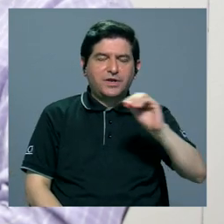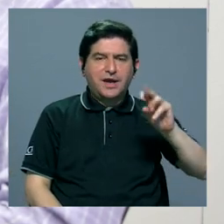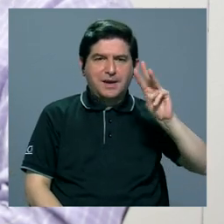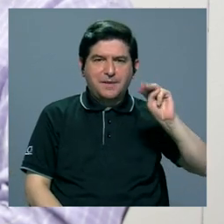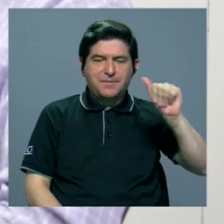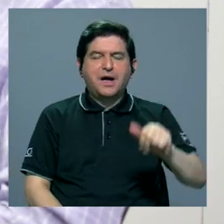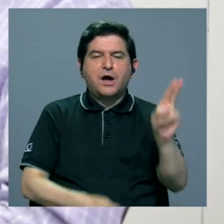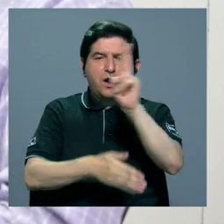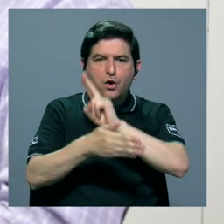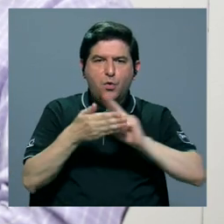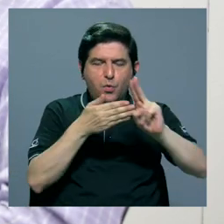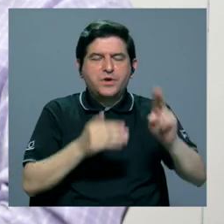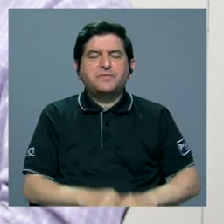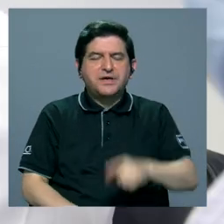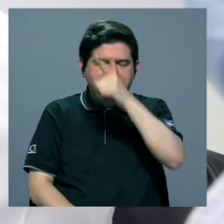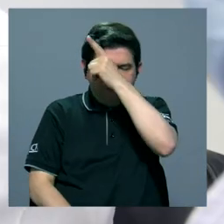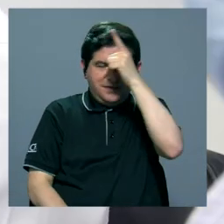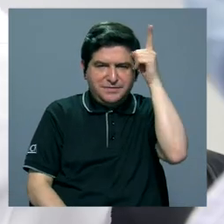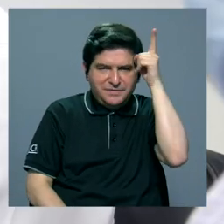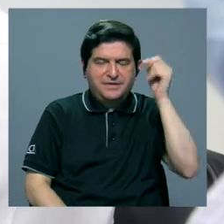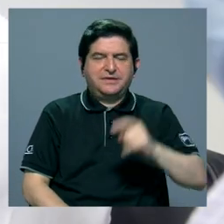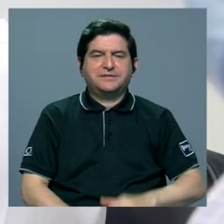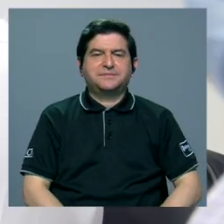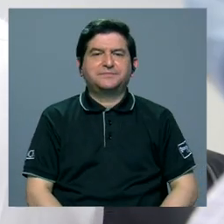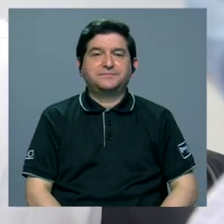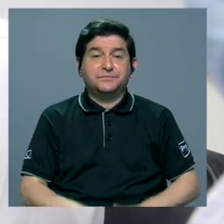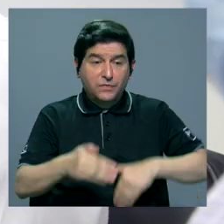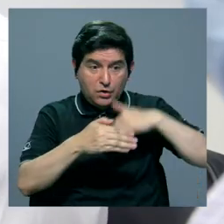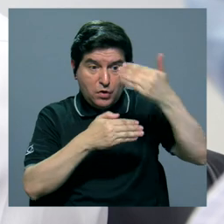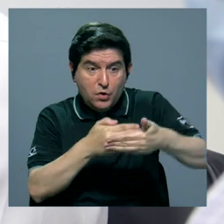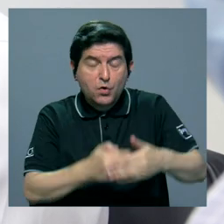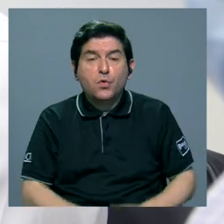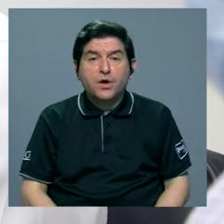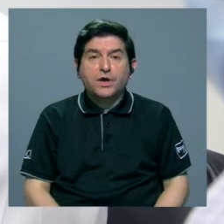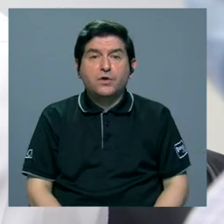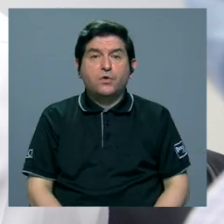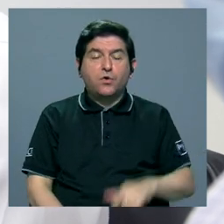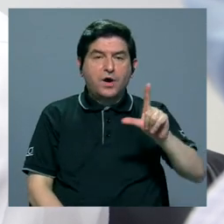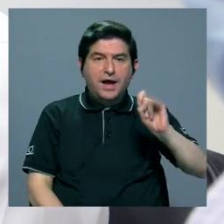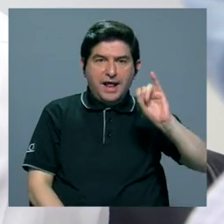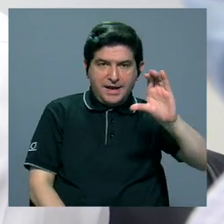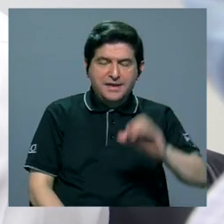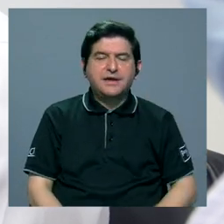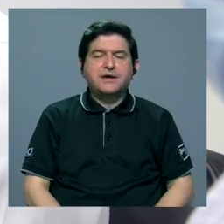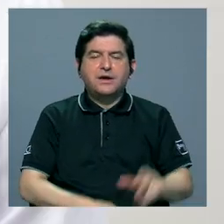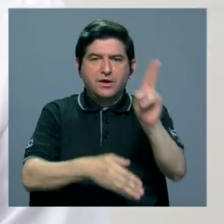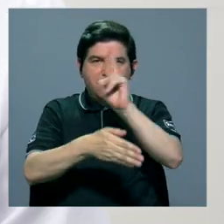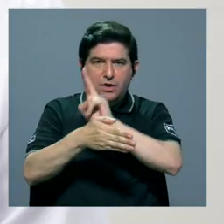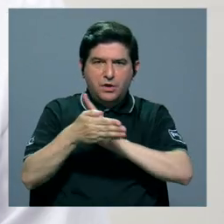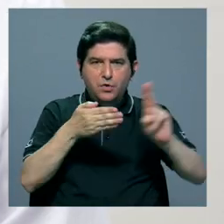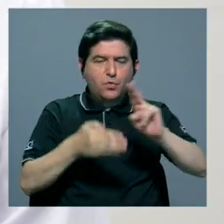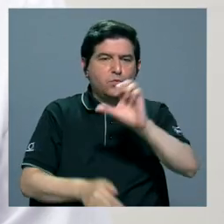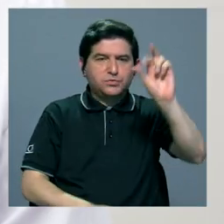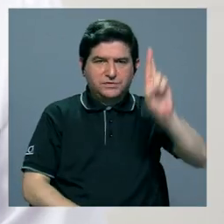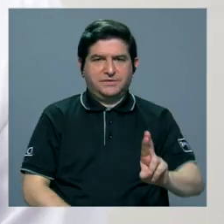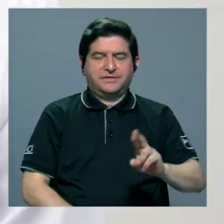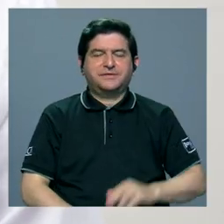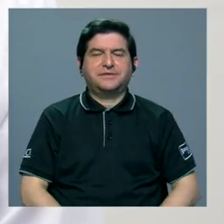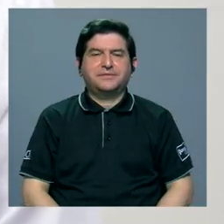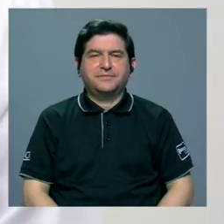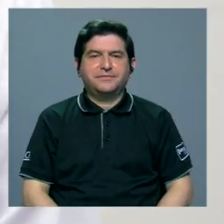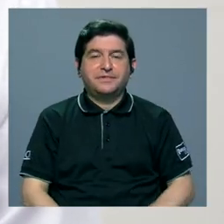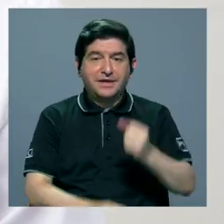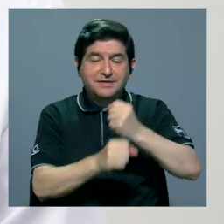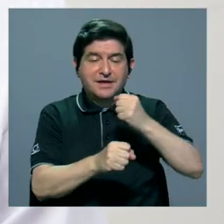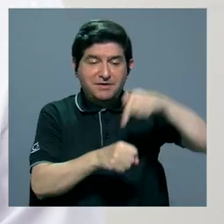doctorado y maestría en la Universidad Complutense de Madrid, posterior a realizar su licenciatura en la Universidad de Costa